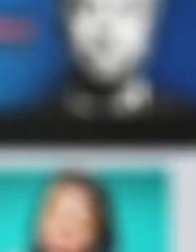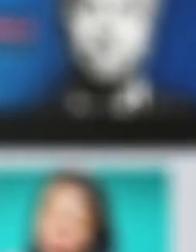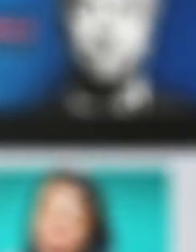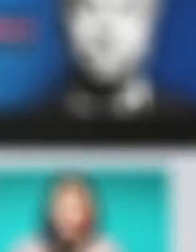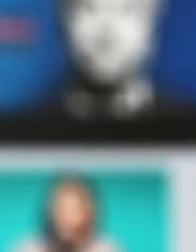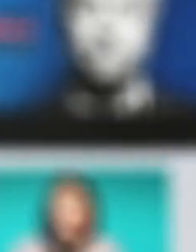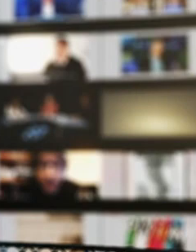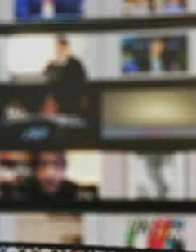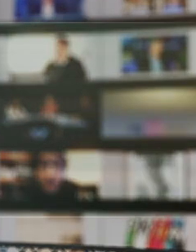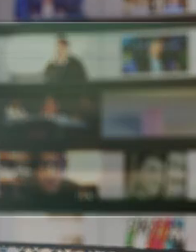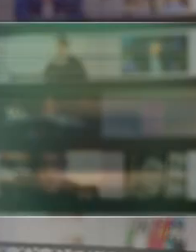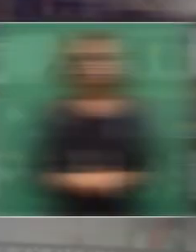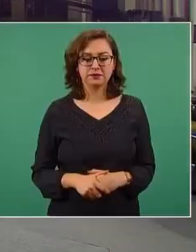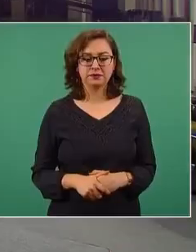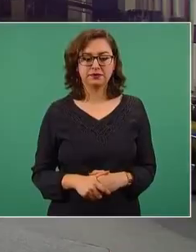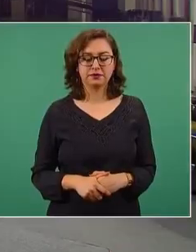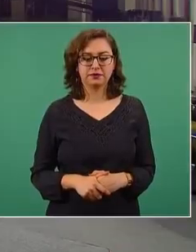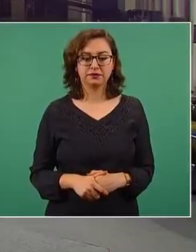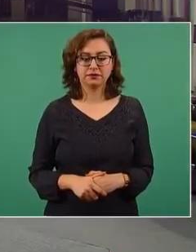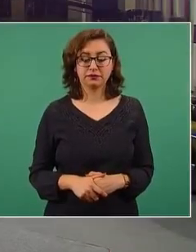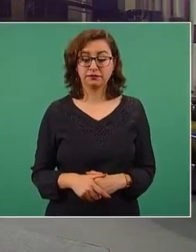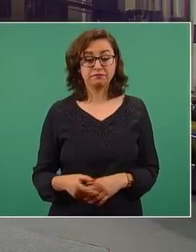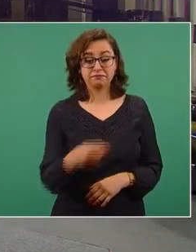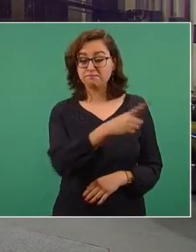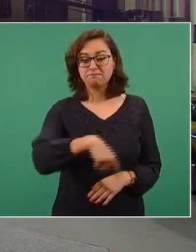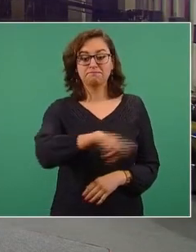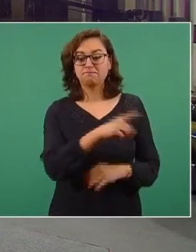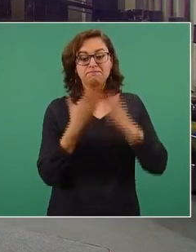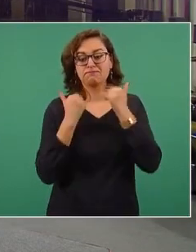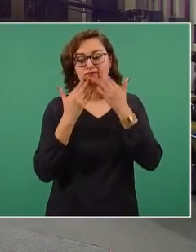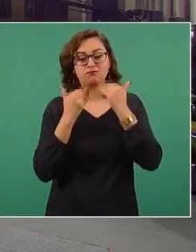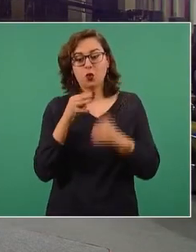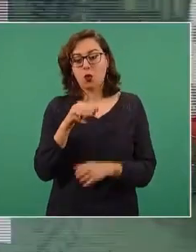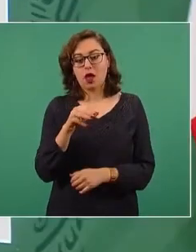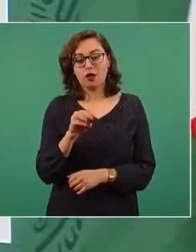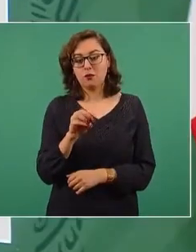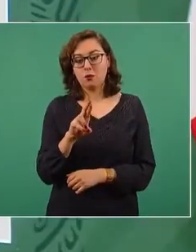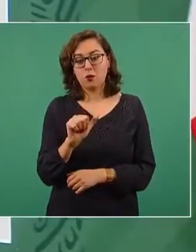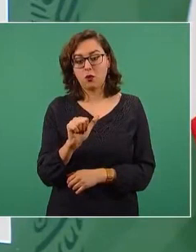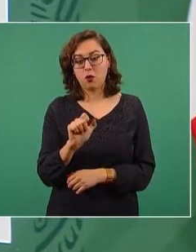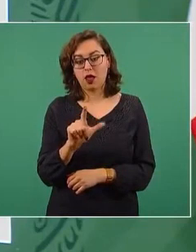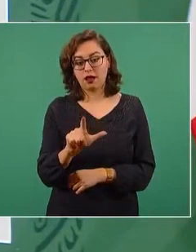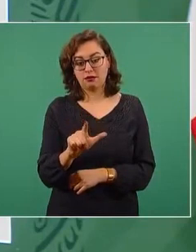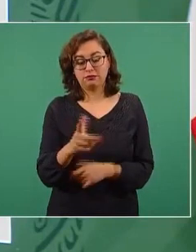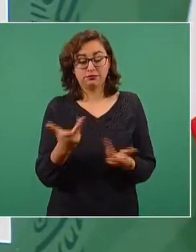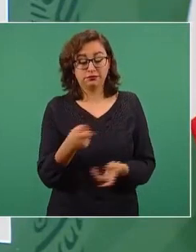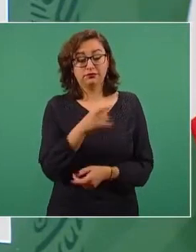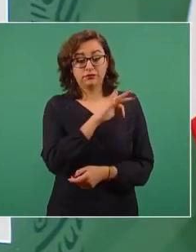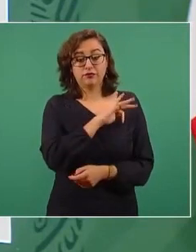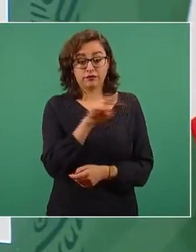quieran hacer amarillismo. A esta inmoralidad es a lo que me refiero cuando hablo de la decadencia